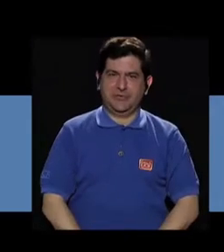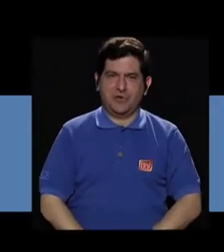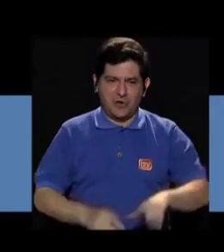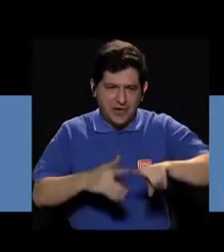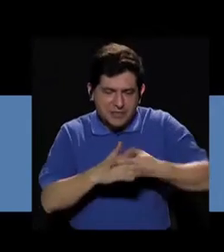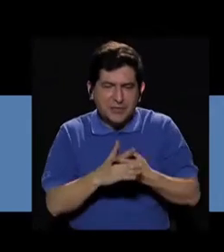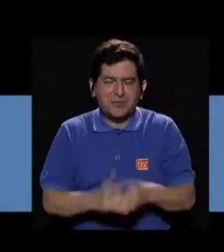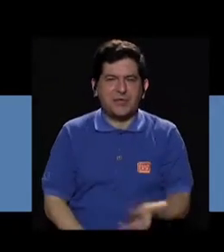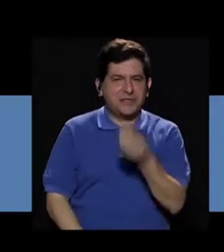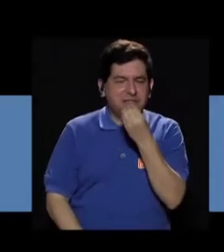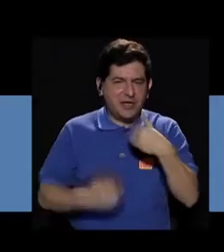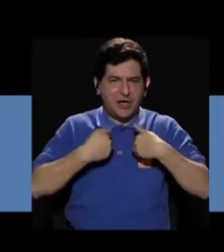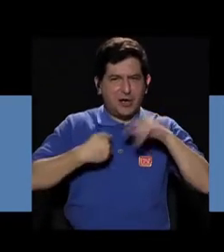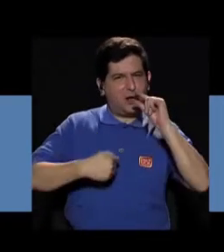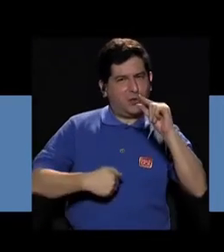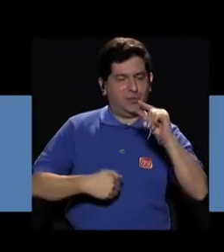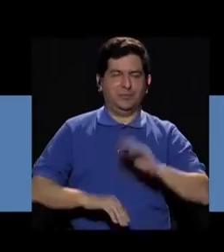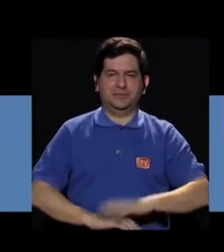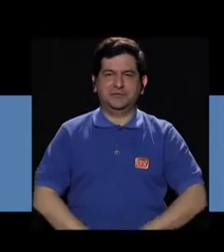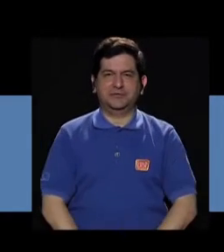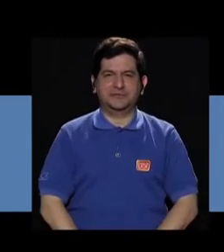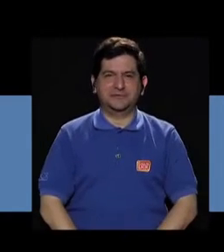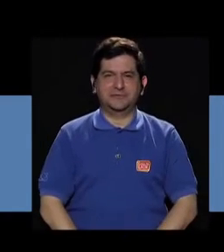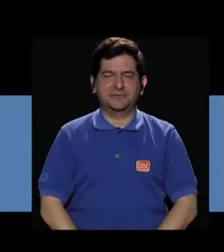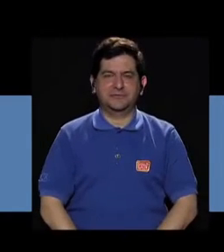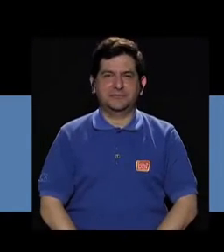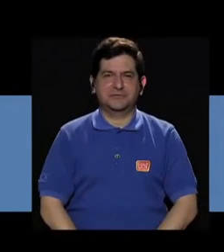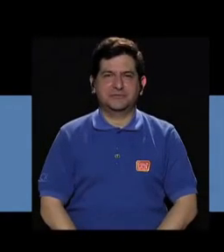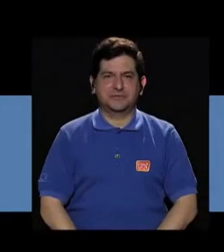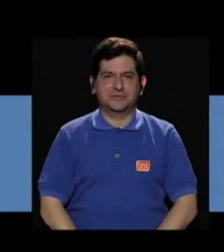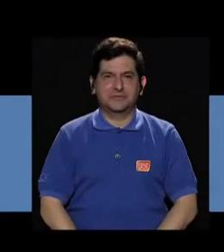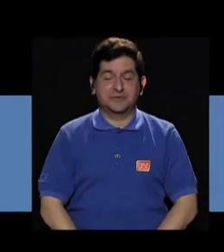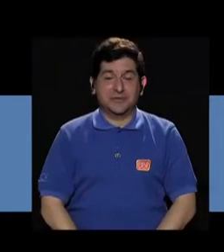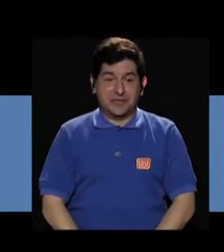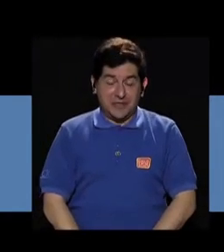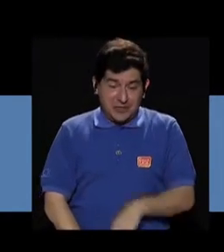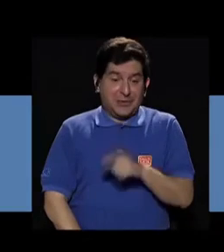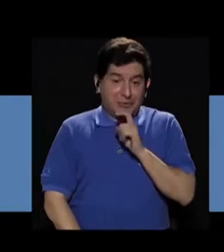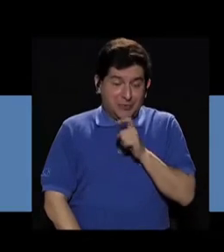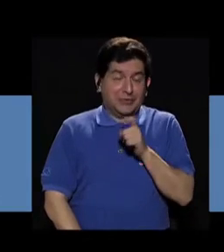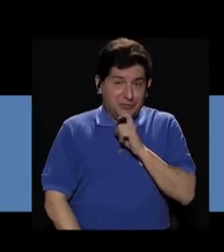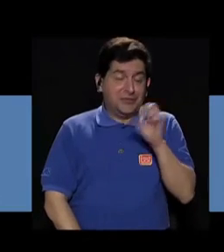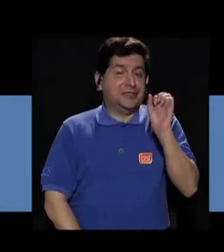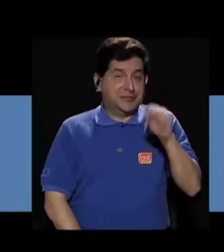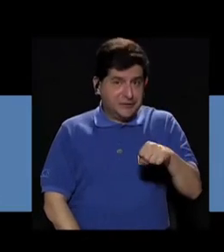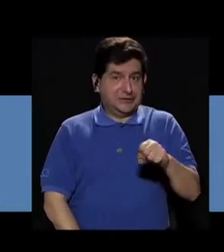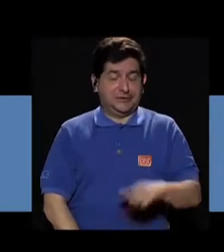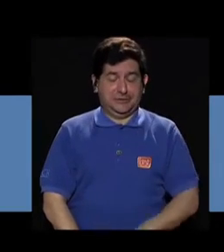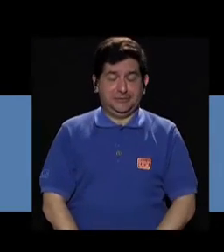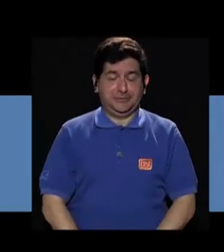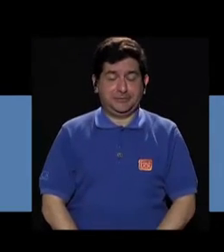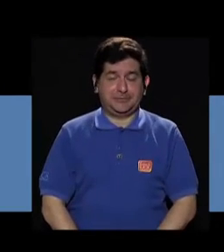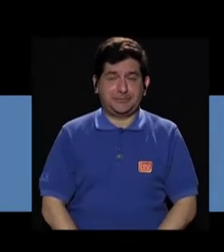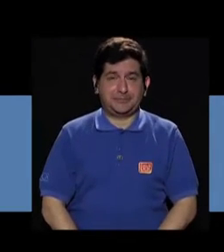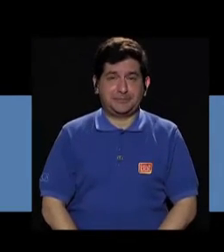que la gente empiece a consumir insectos. Va a costar, ¿verdad? Pero...